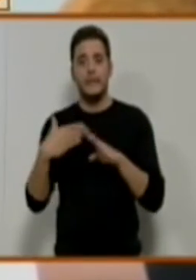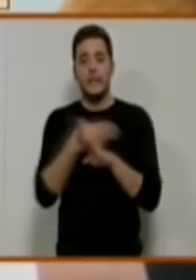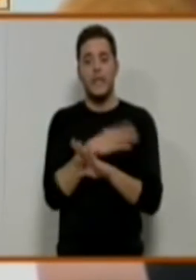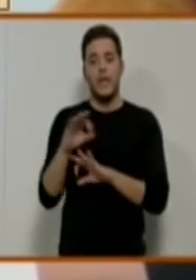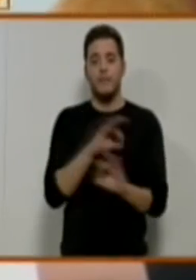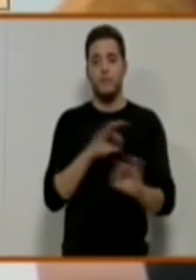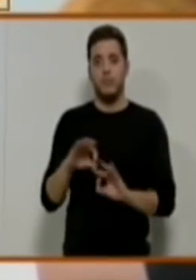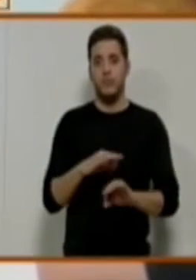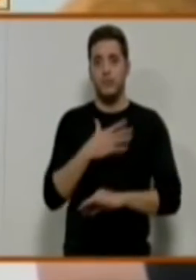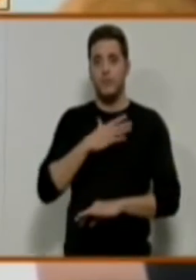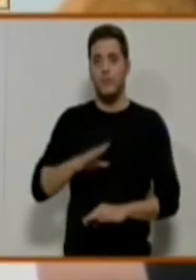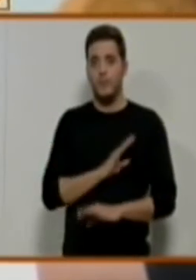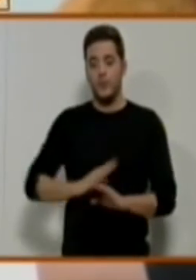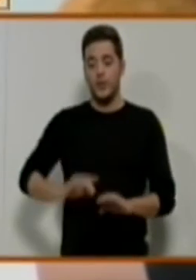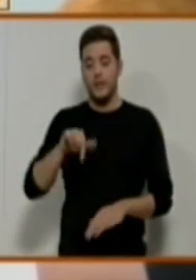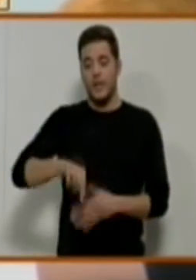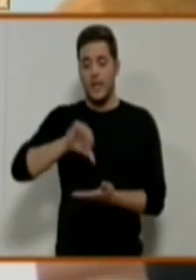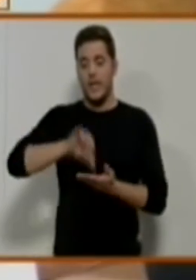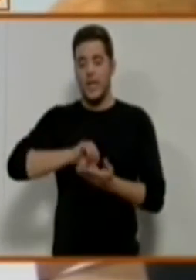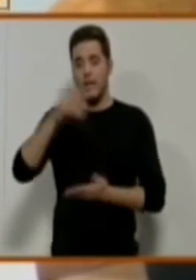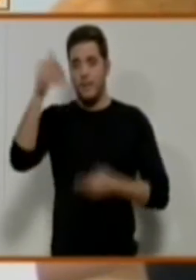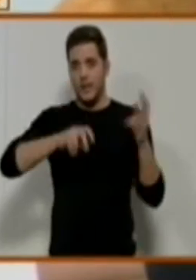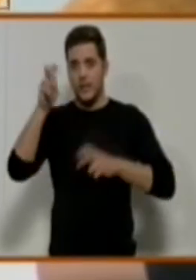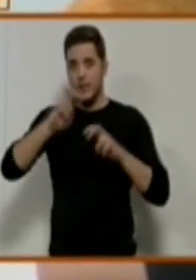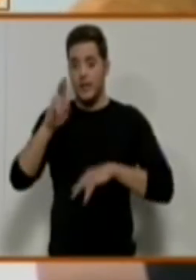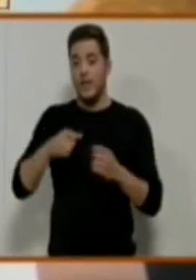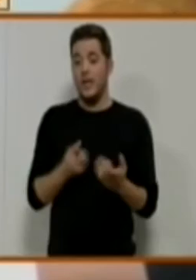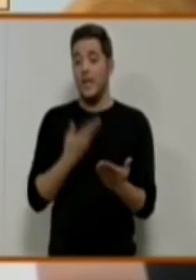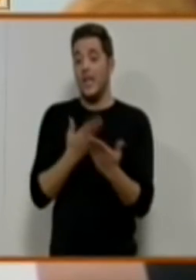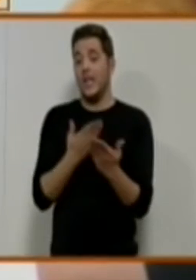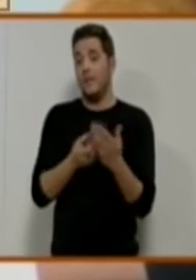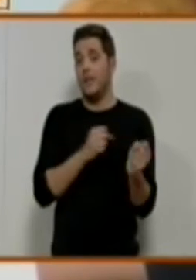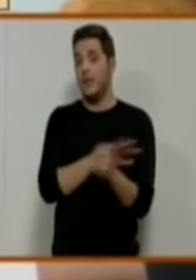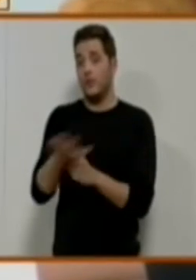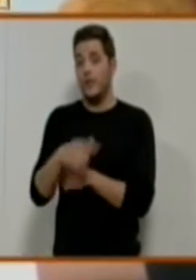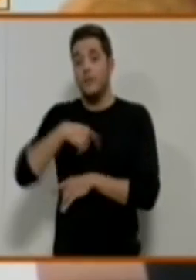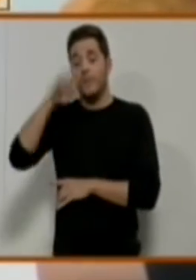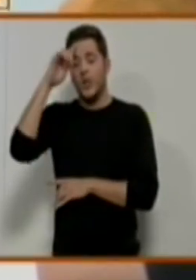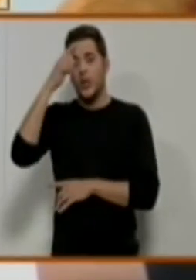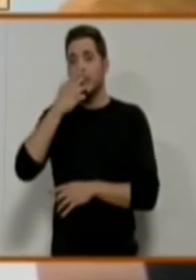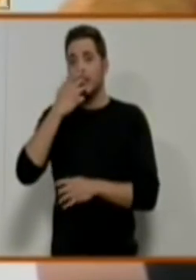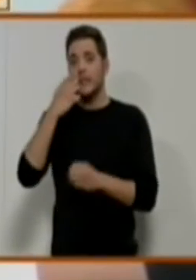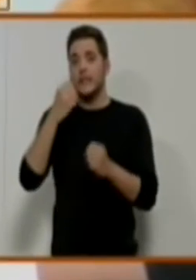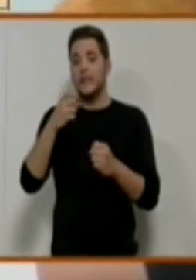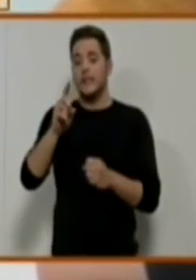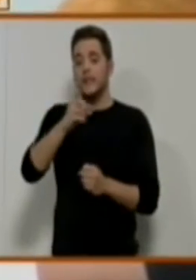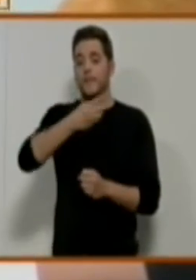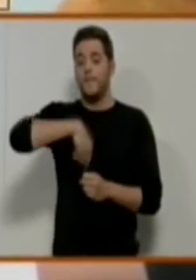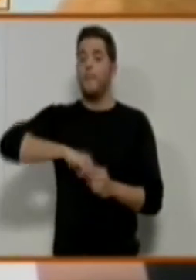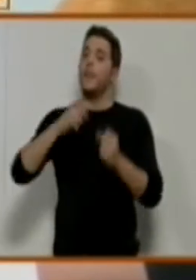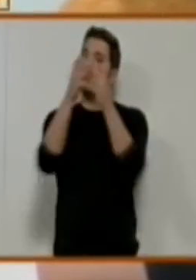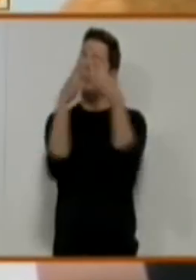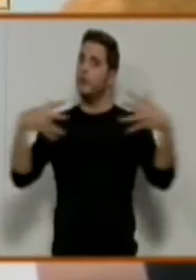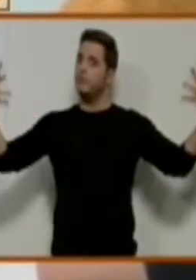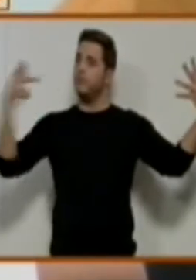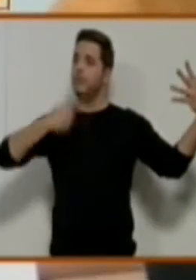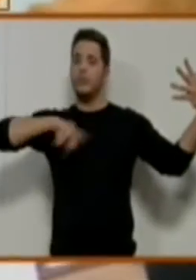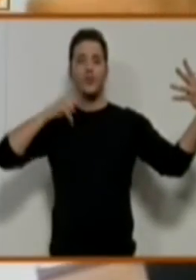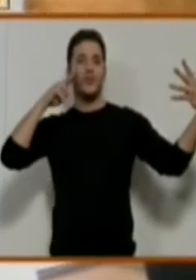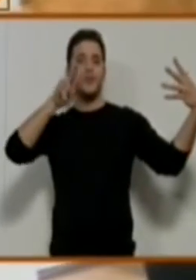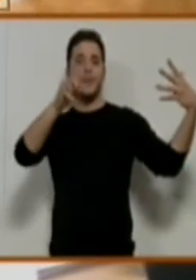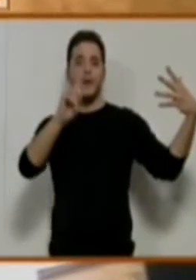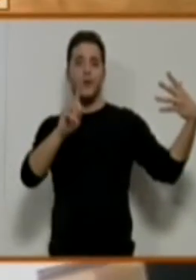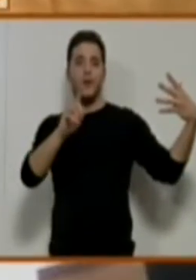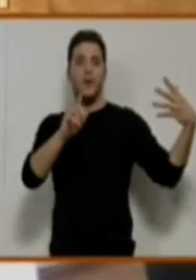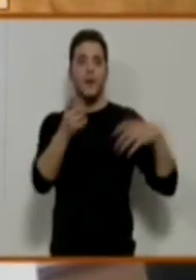nuevas demandas que están viniendo a nuestra ciudad. Y, bueno, no sé si han visto la pancarta que hemos puesto. O lo tenemos claro con los